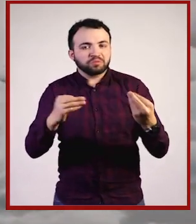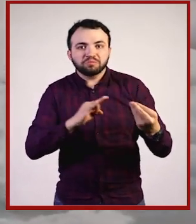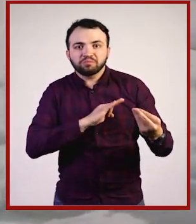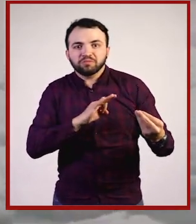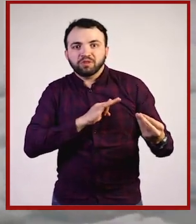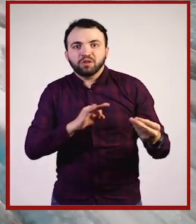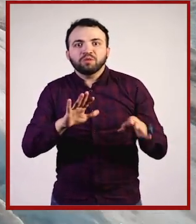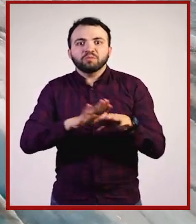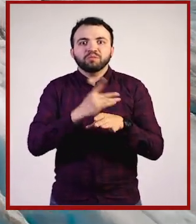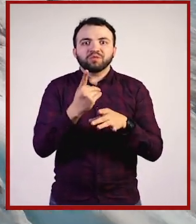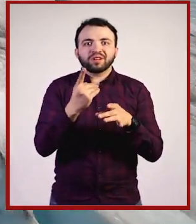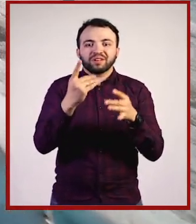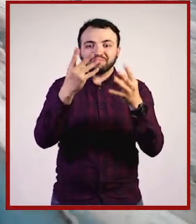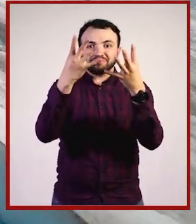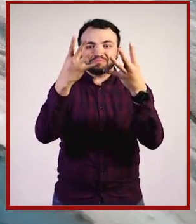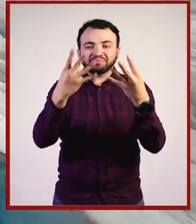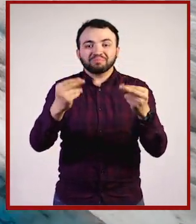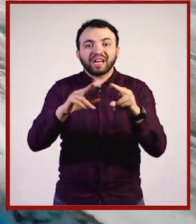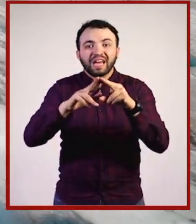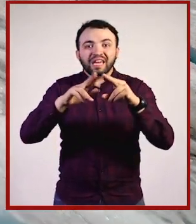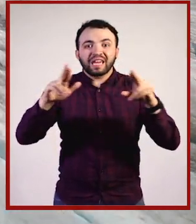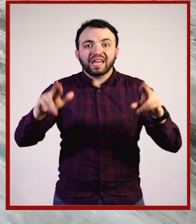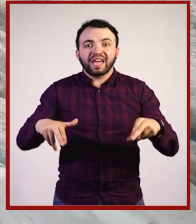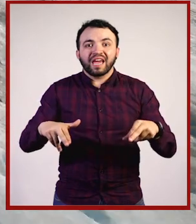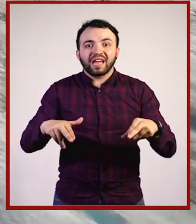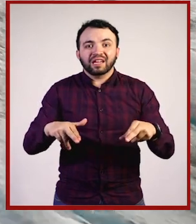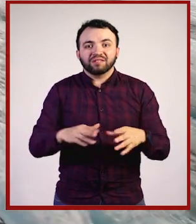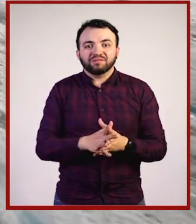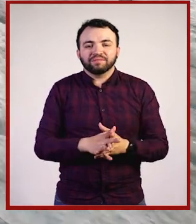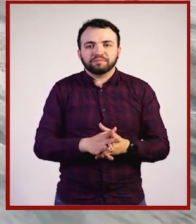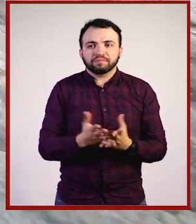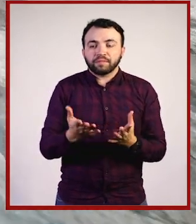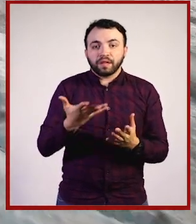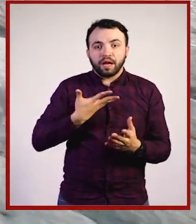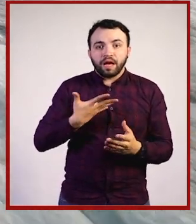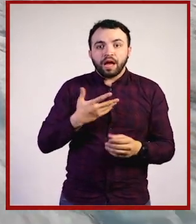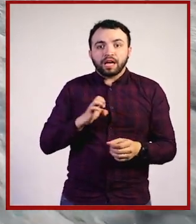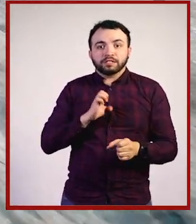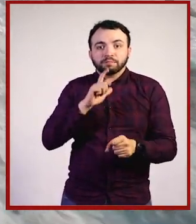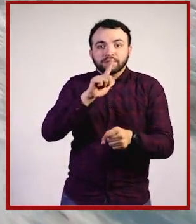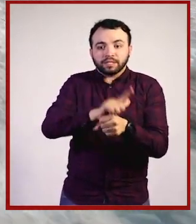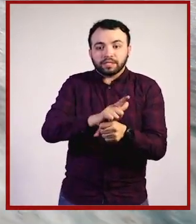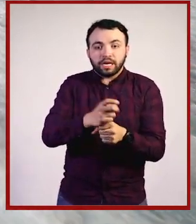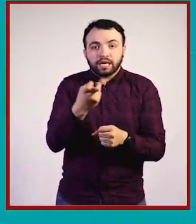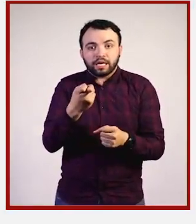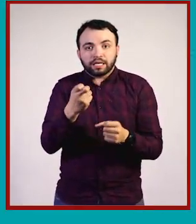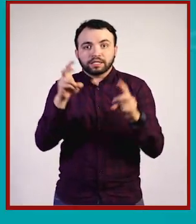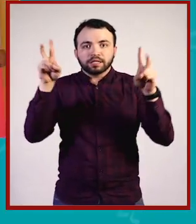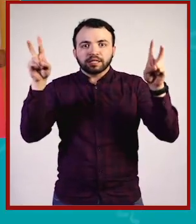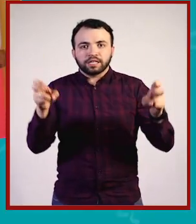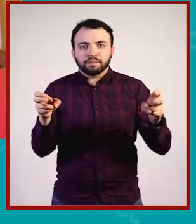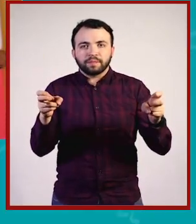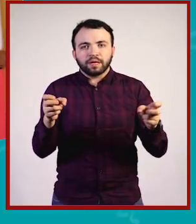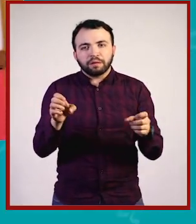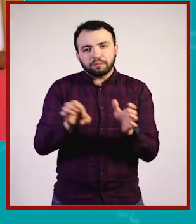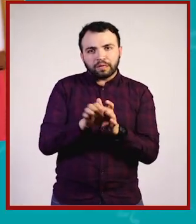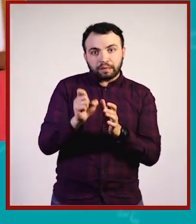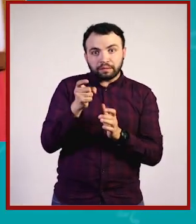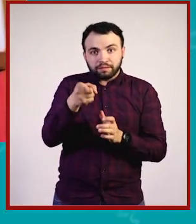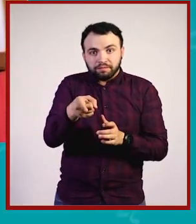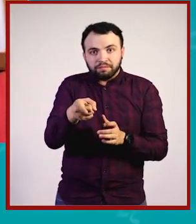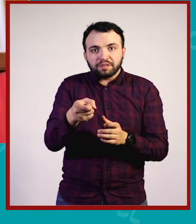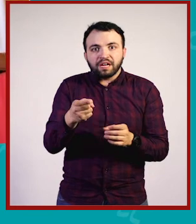la contaminación. Hemos tenido aquí un gran especialista en ese tema, Mario Molina, que ganó el premio Nobel precisamente